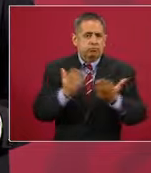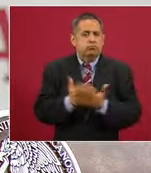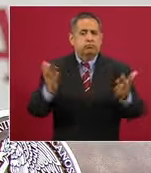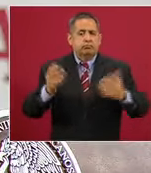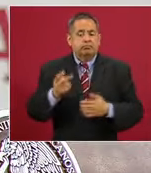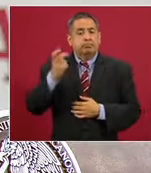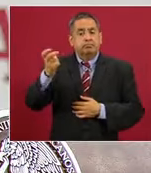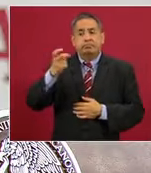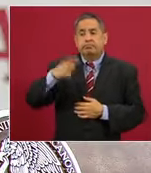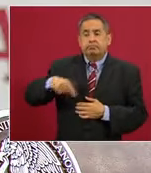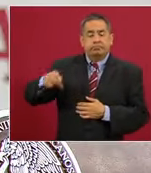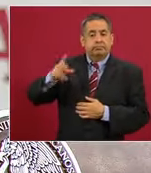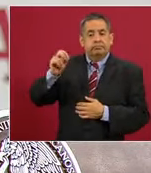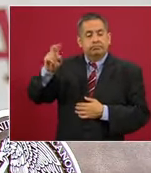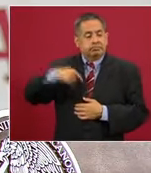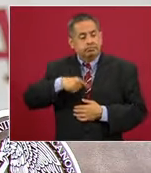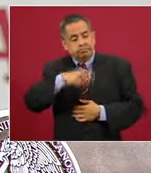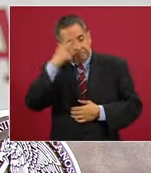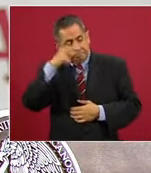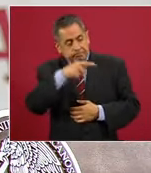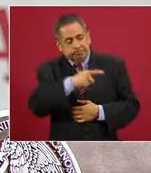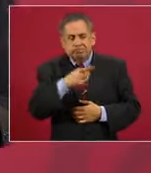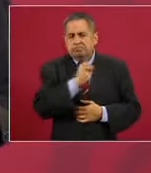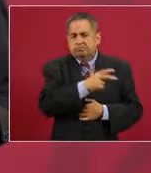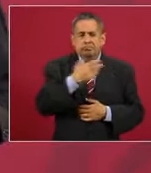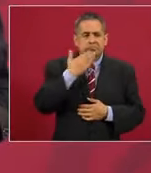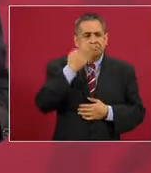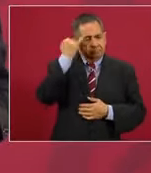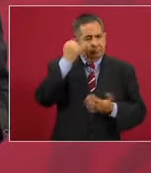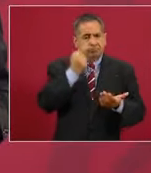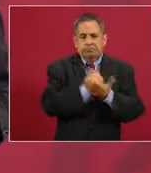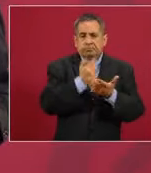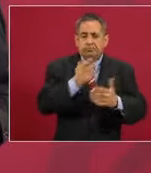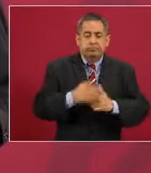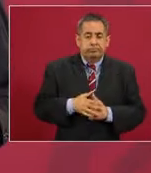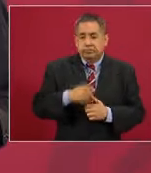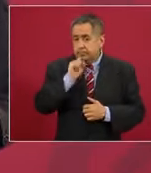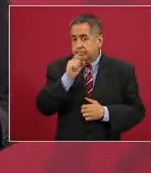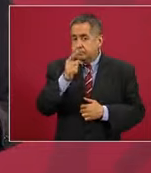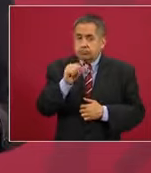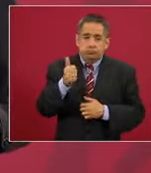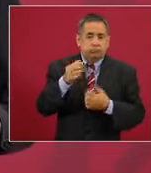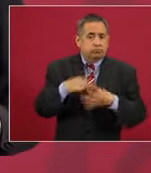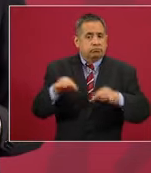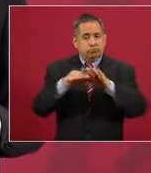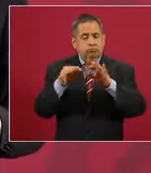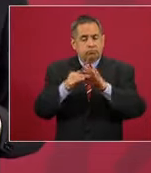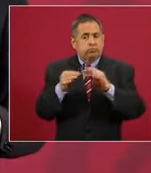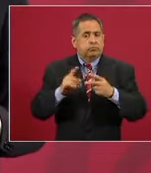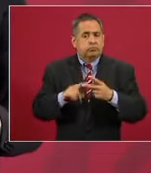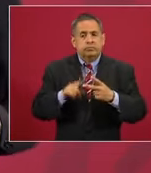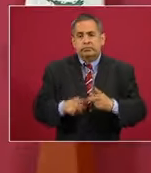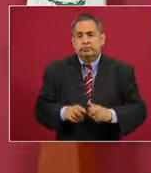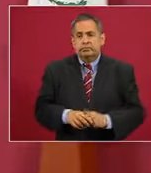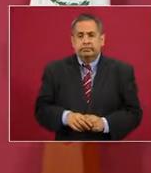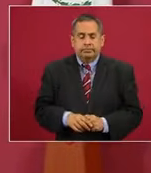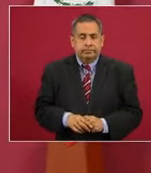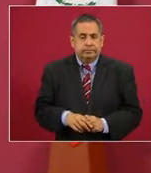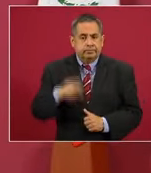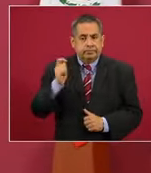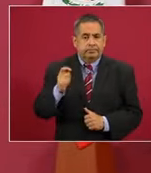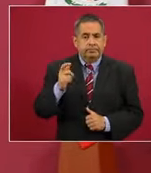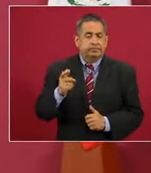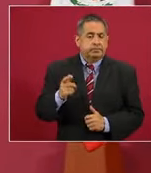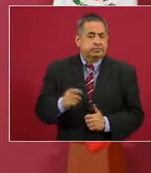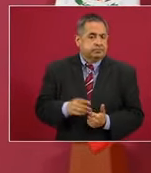consideración especial. Pero, además, otra cosa que es importante es